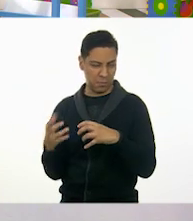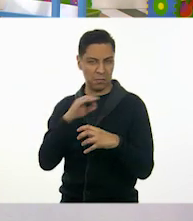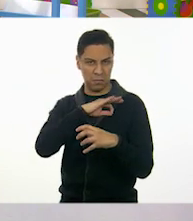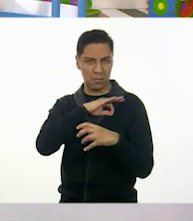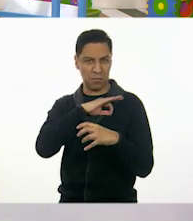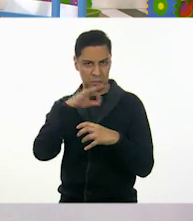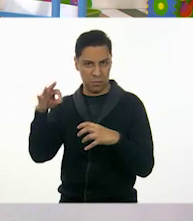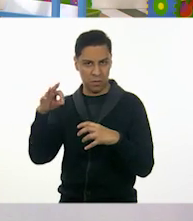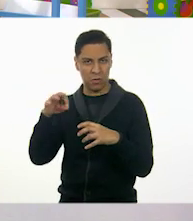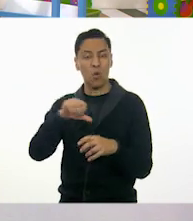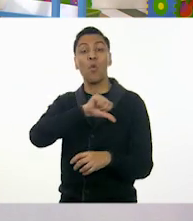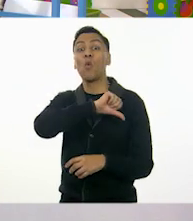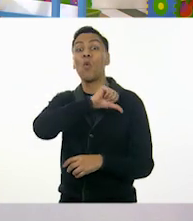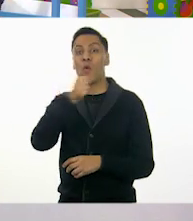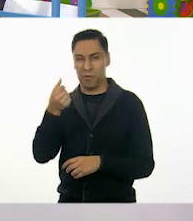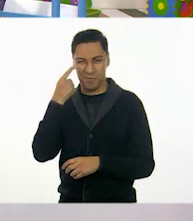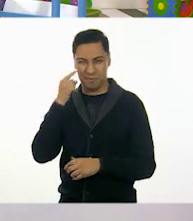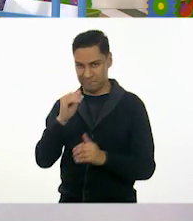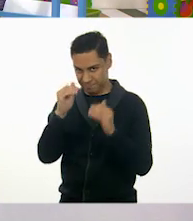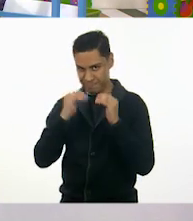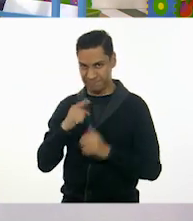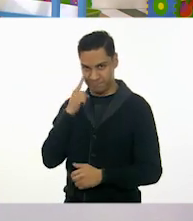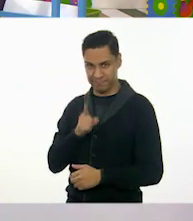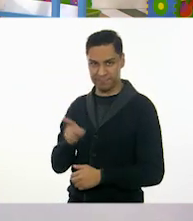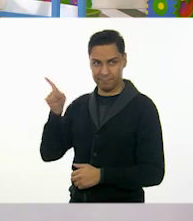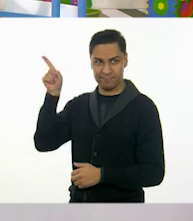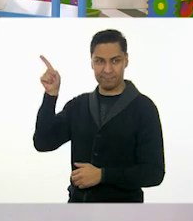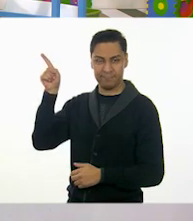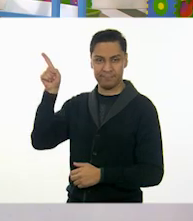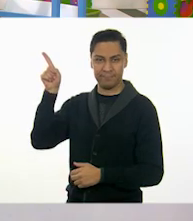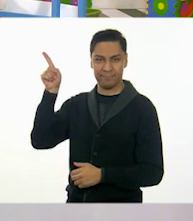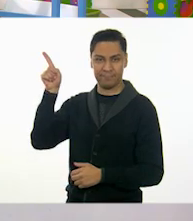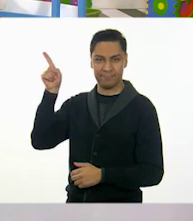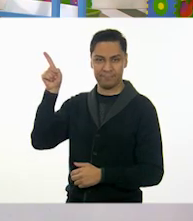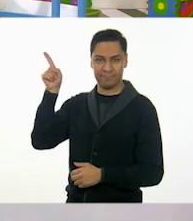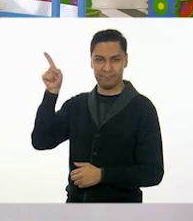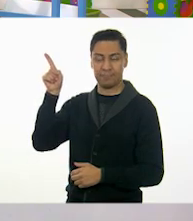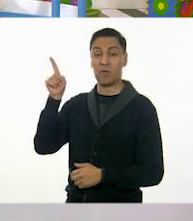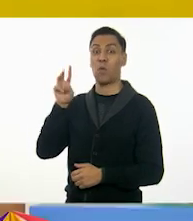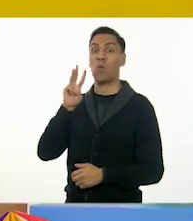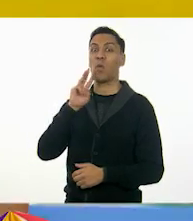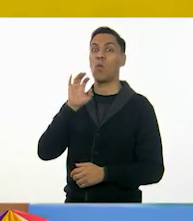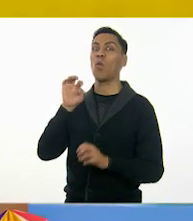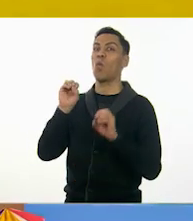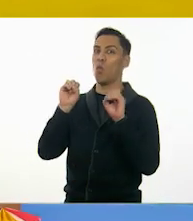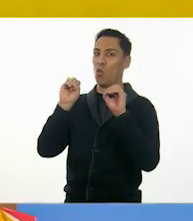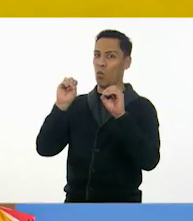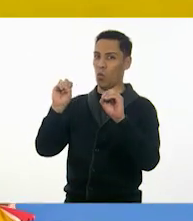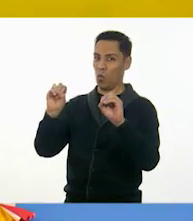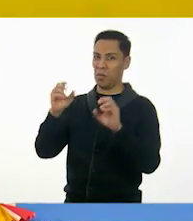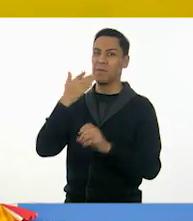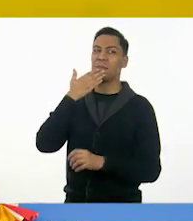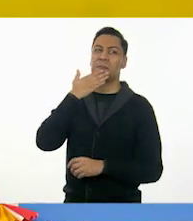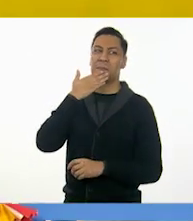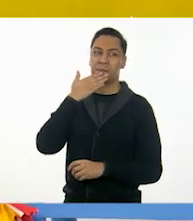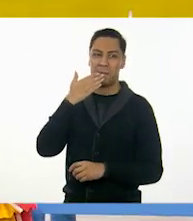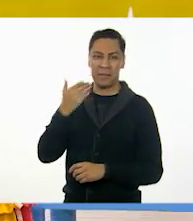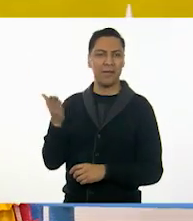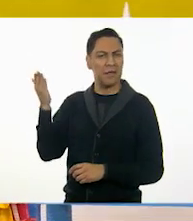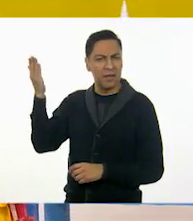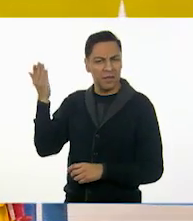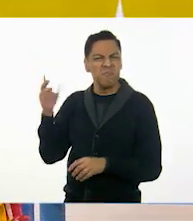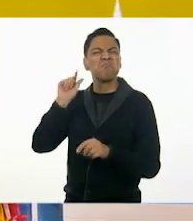otro. Para que jueguen con los colores. Muy bien. ¡Tarán! ¡Oh! ¡Eso! Aquí